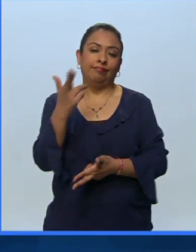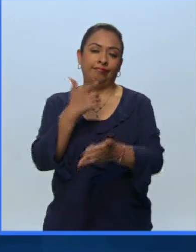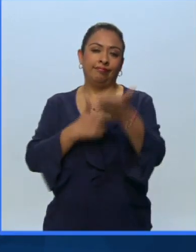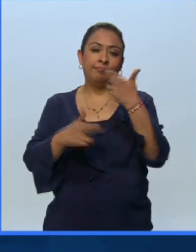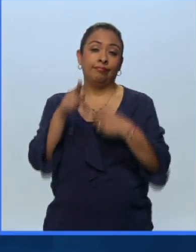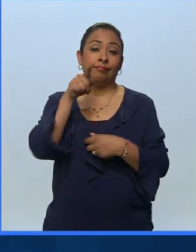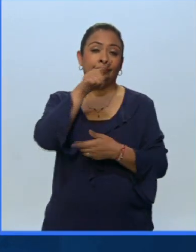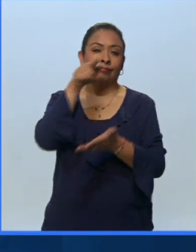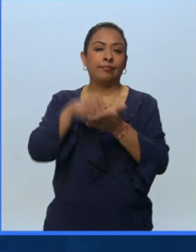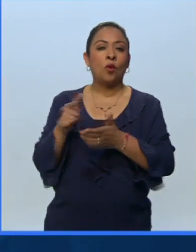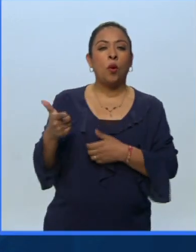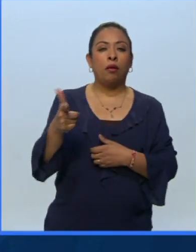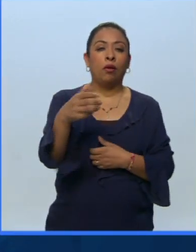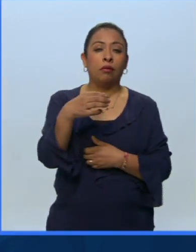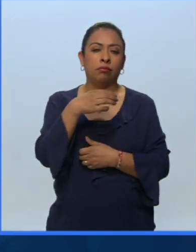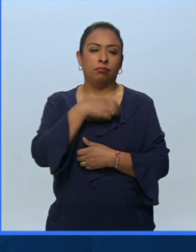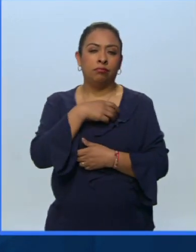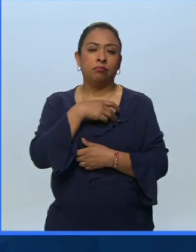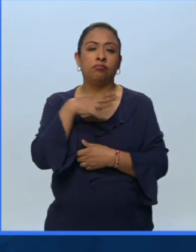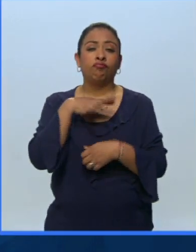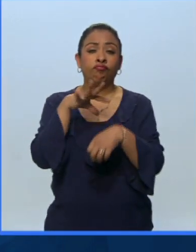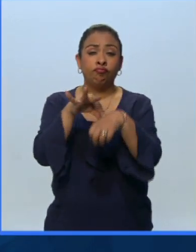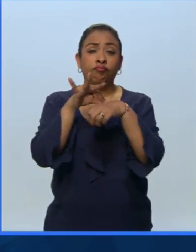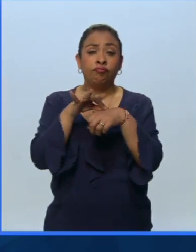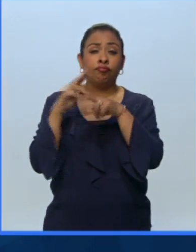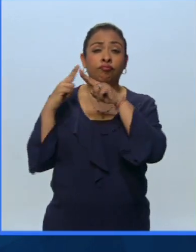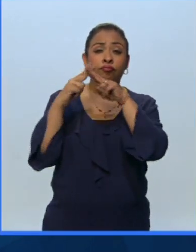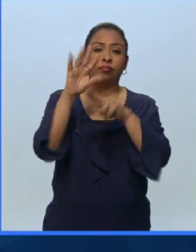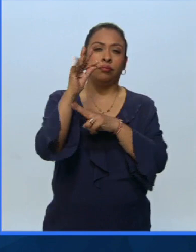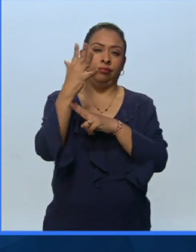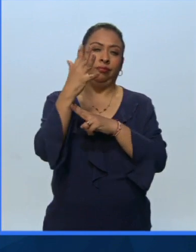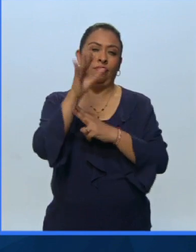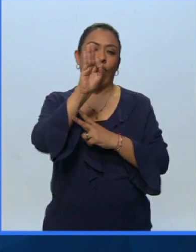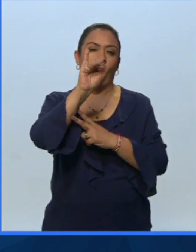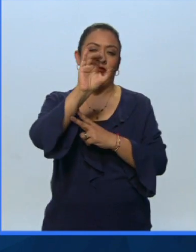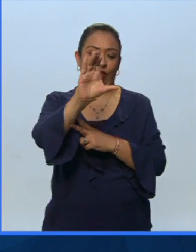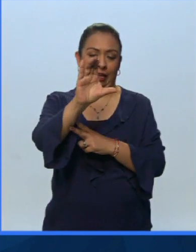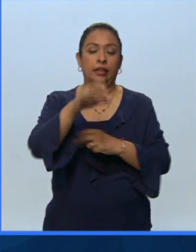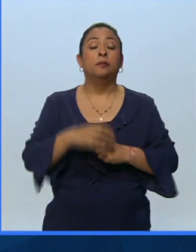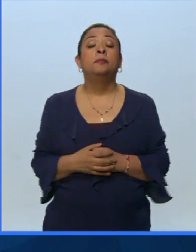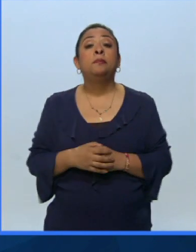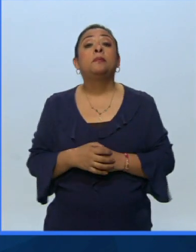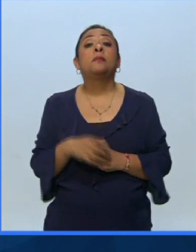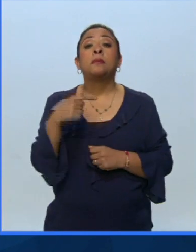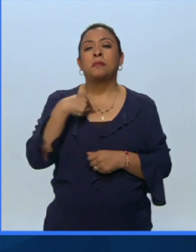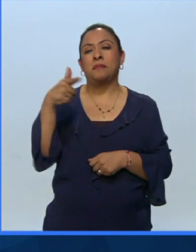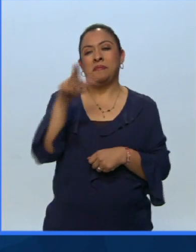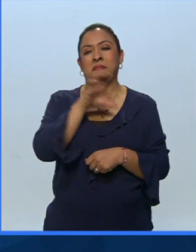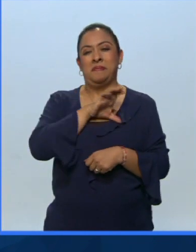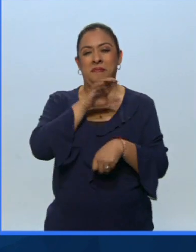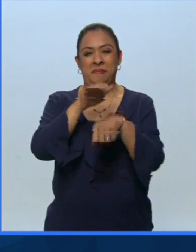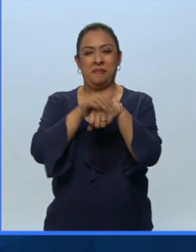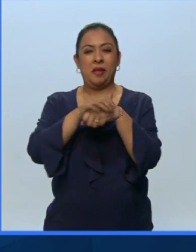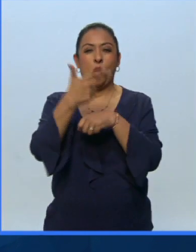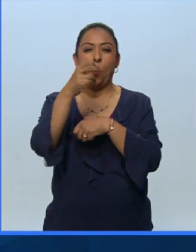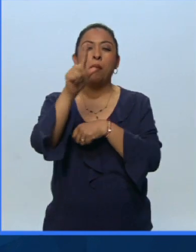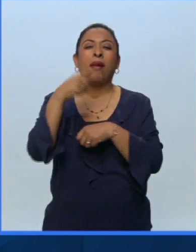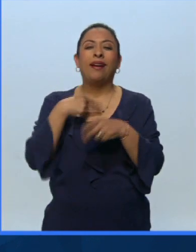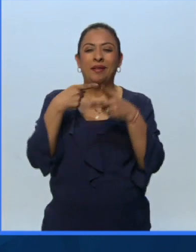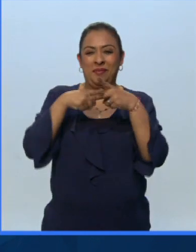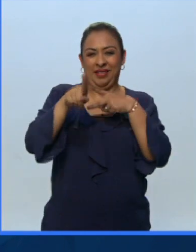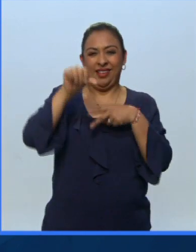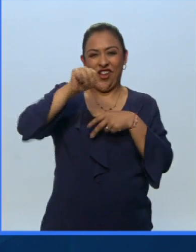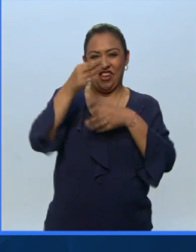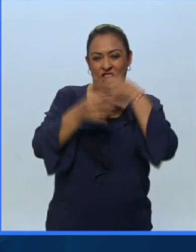Regresamos a Guanajuato, capital, donde se vive la 45ª edición del Festival Internacional Cervantino. Y, mi querido Güemán, ya nos platicabas al inicio de este